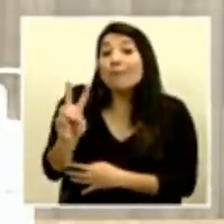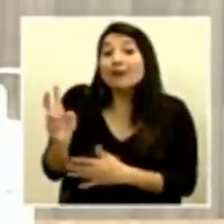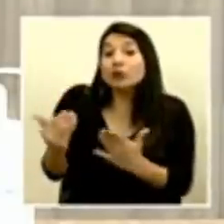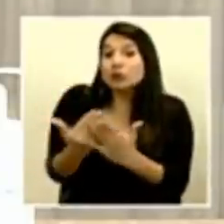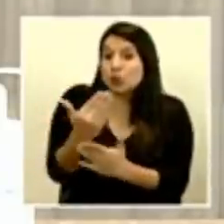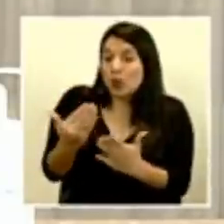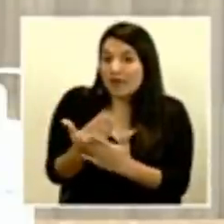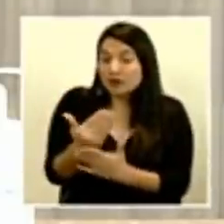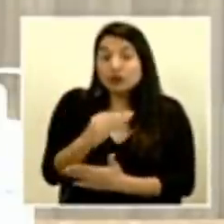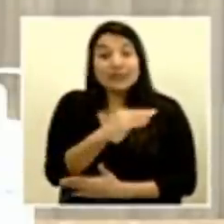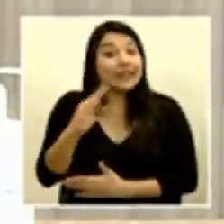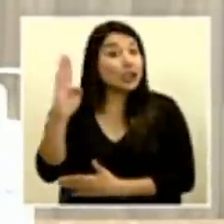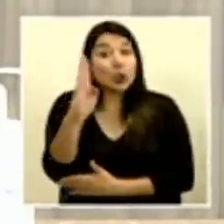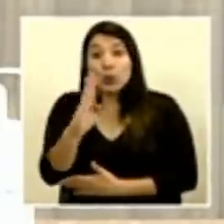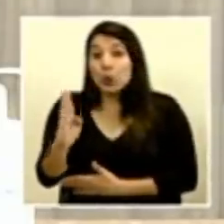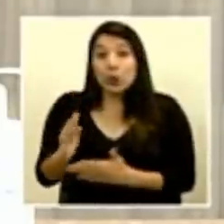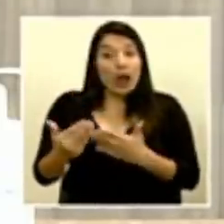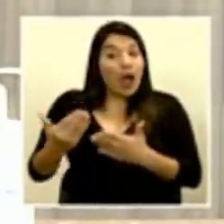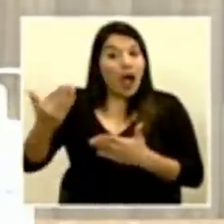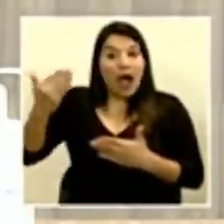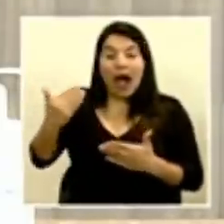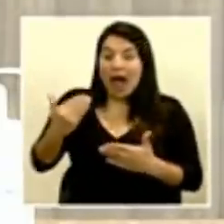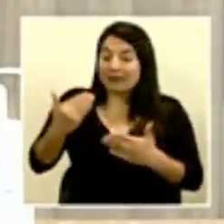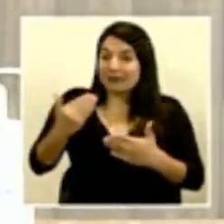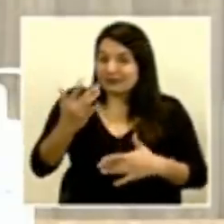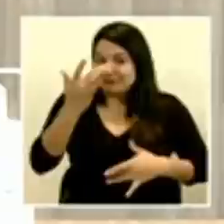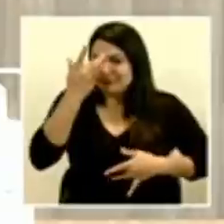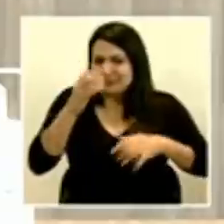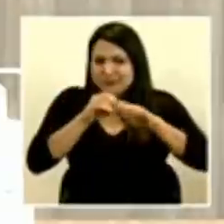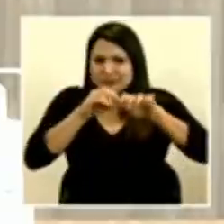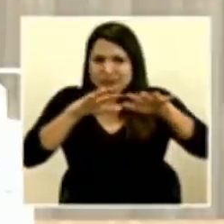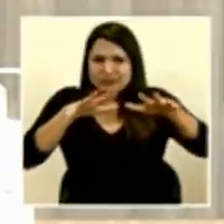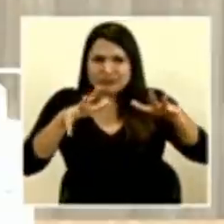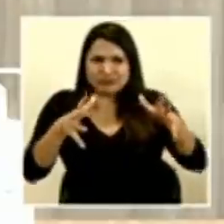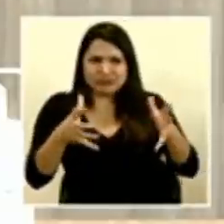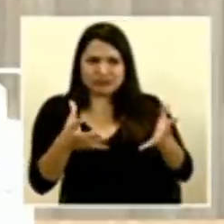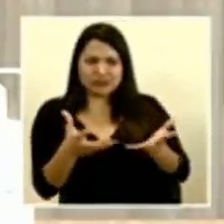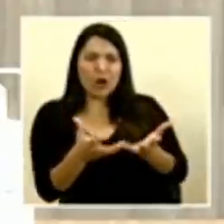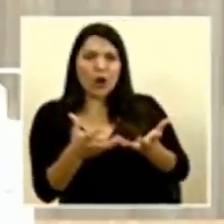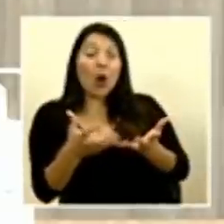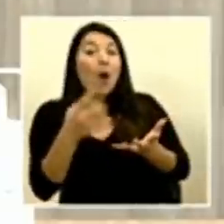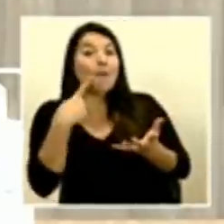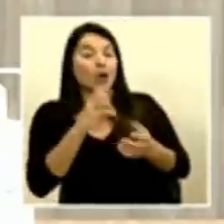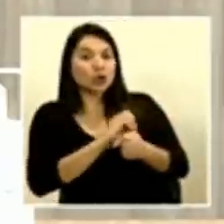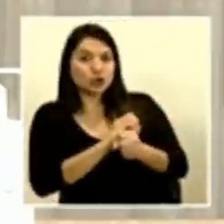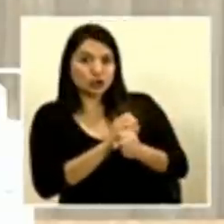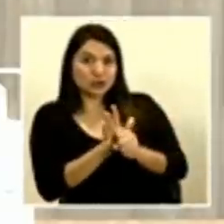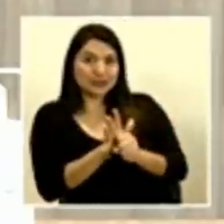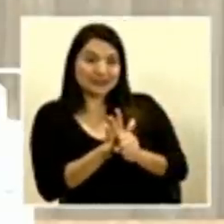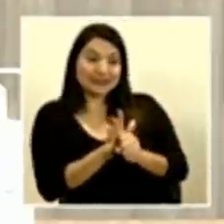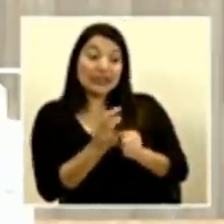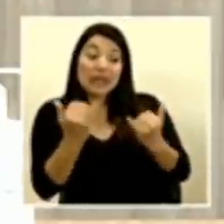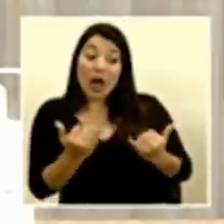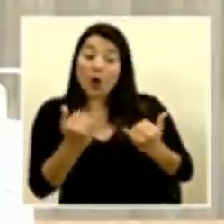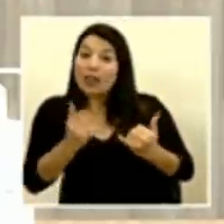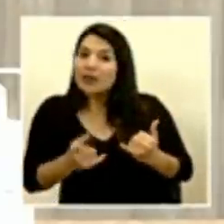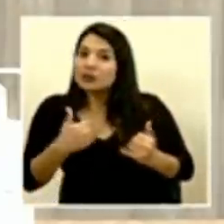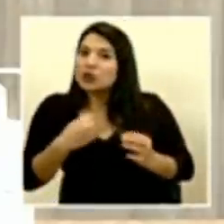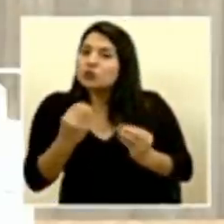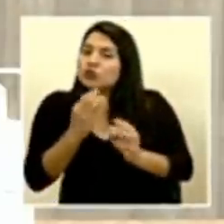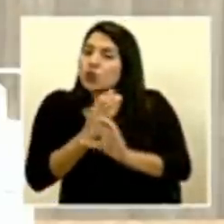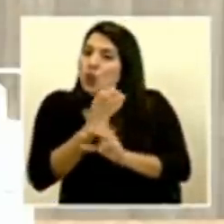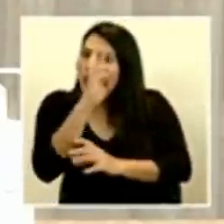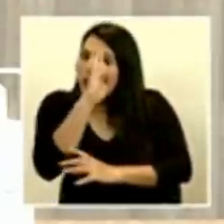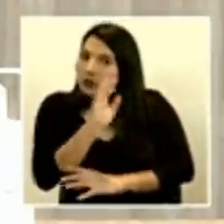y que nunca habíamos tenido una pandemia documentada por un coronavirus y que en este caso pues hay que tenerle mucho cuidado y